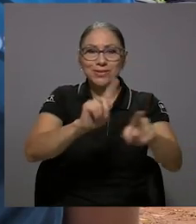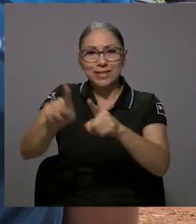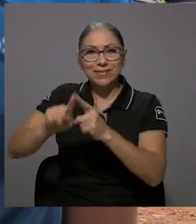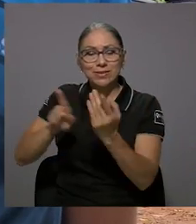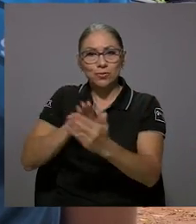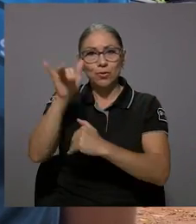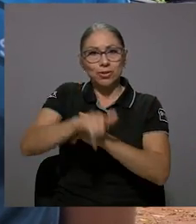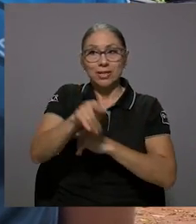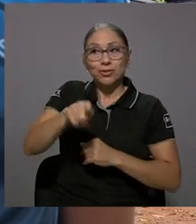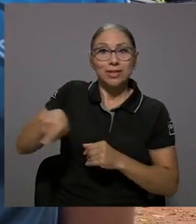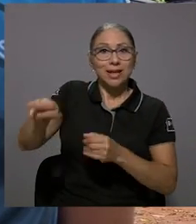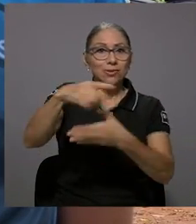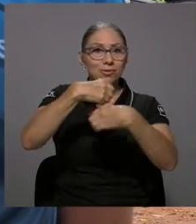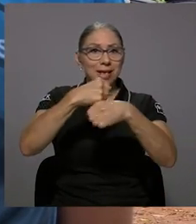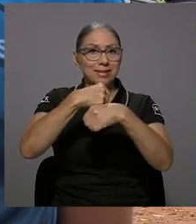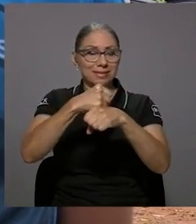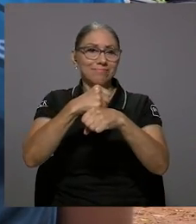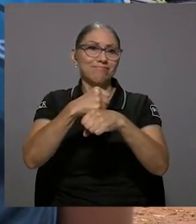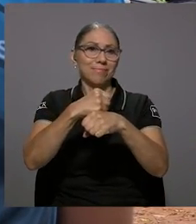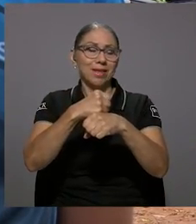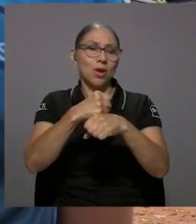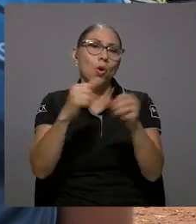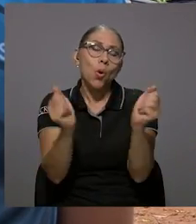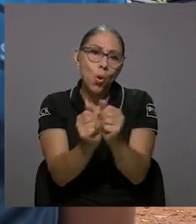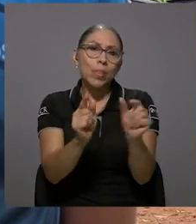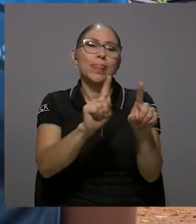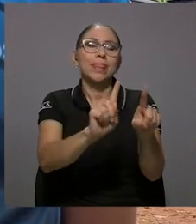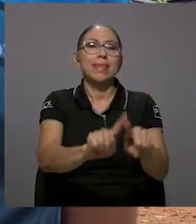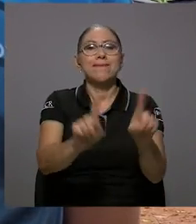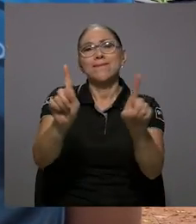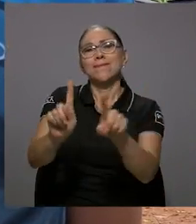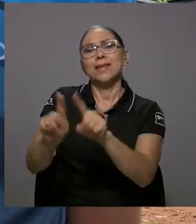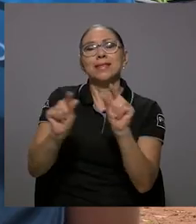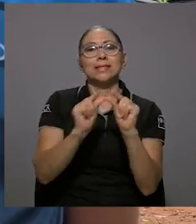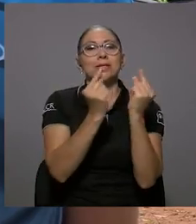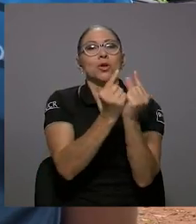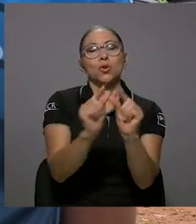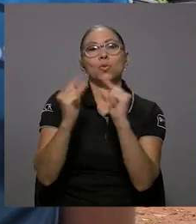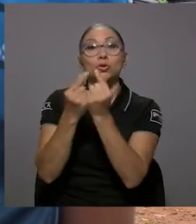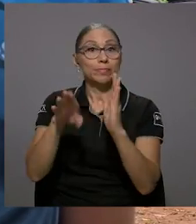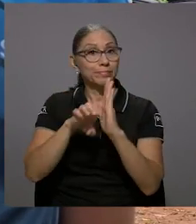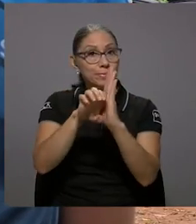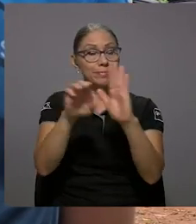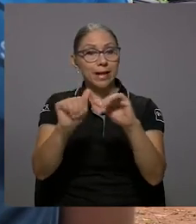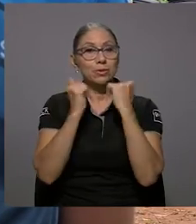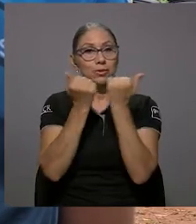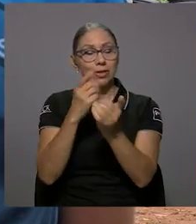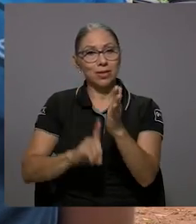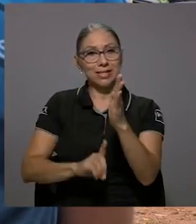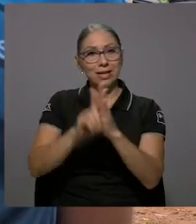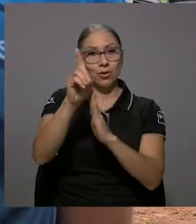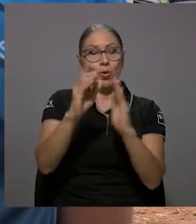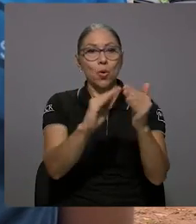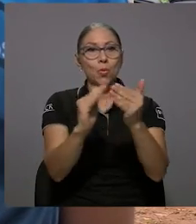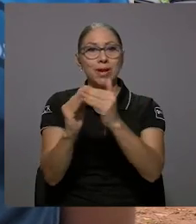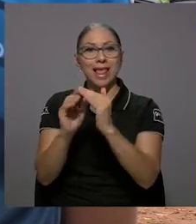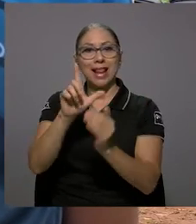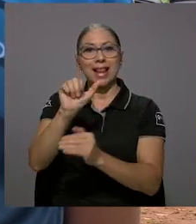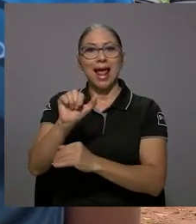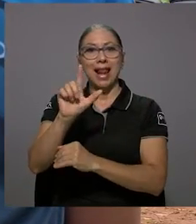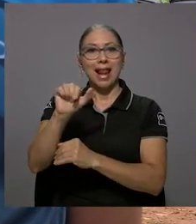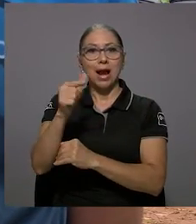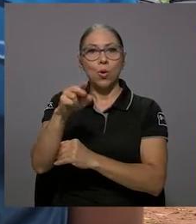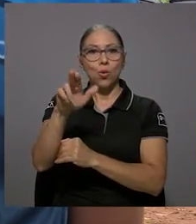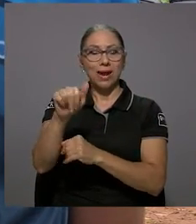organización comunal para diversos procesos o proyectos que ellos gestionan desde diferentes grupos organizados,